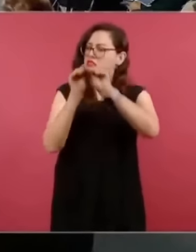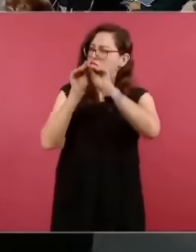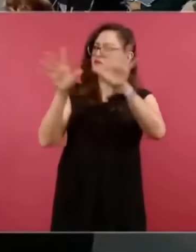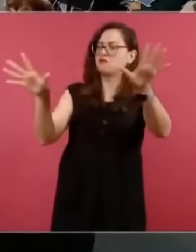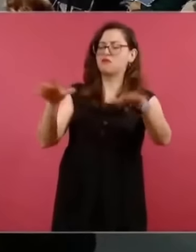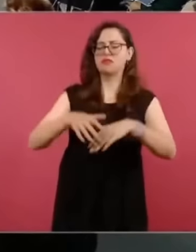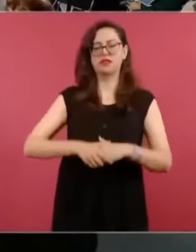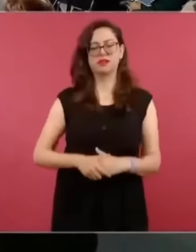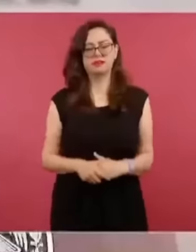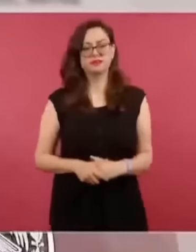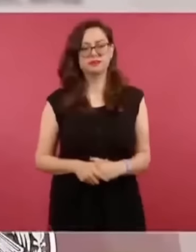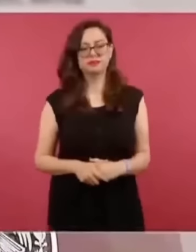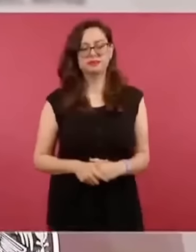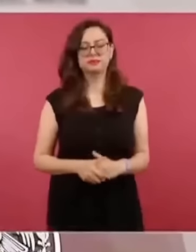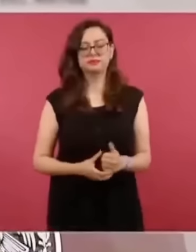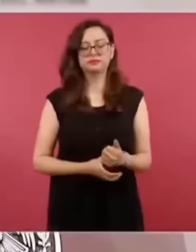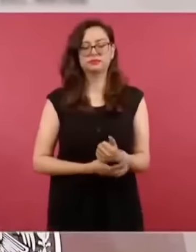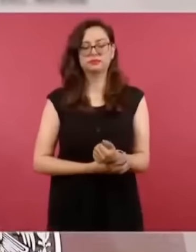Pero